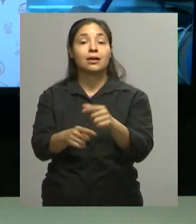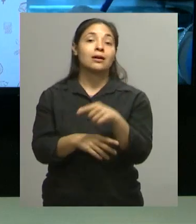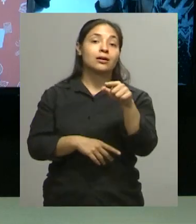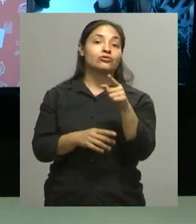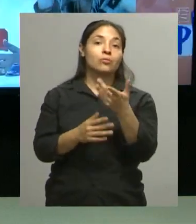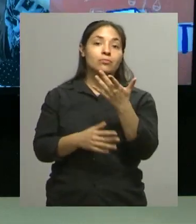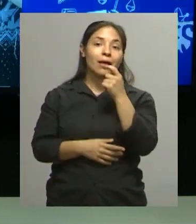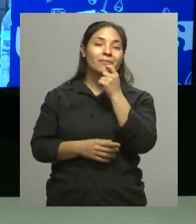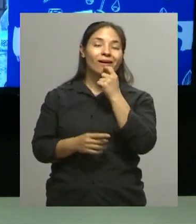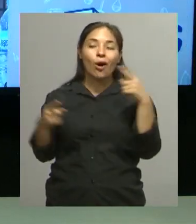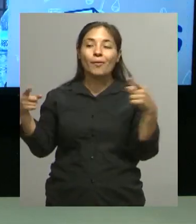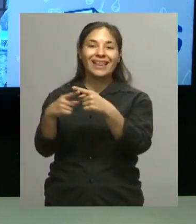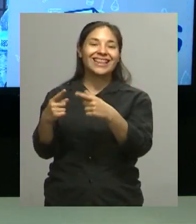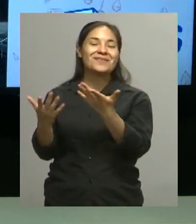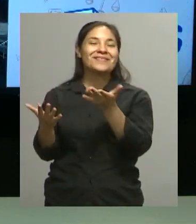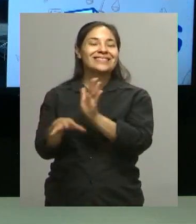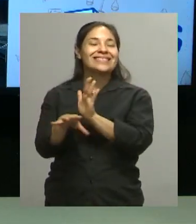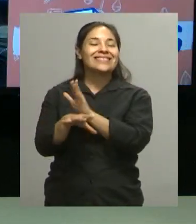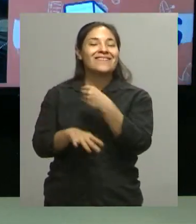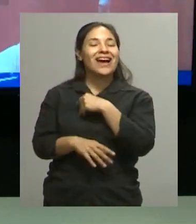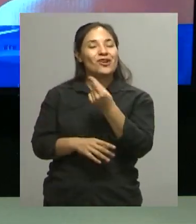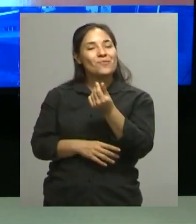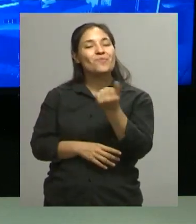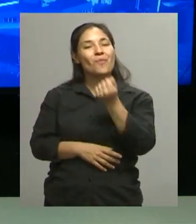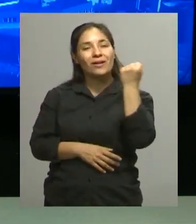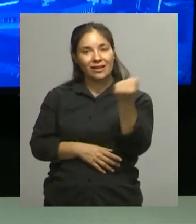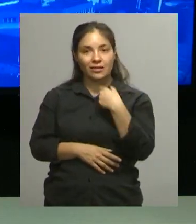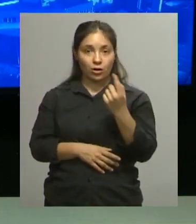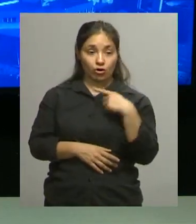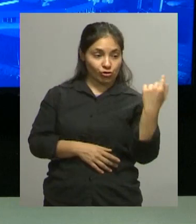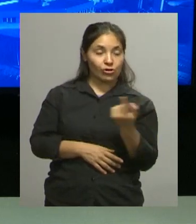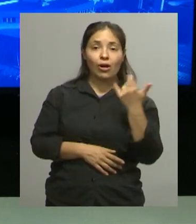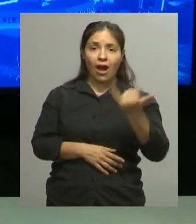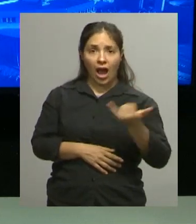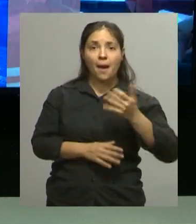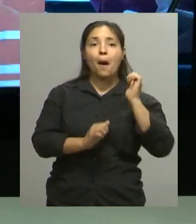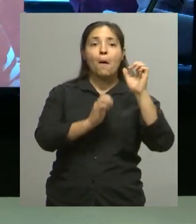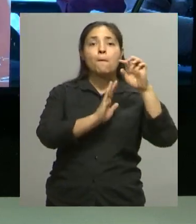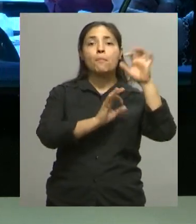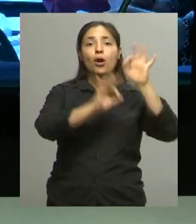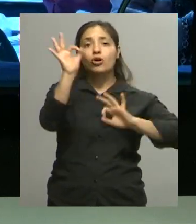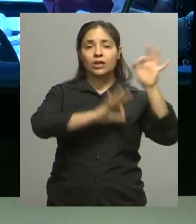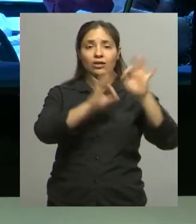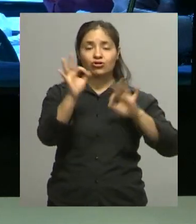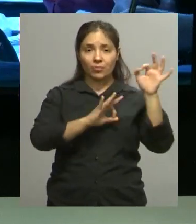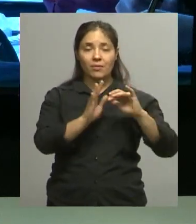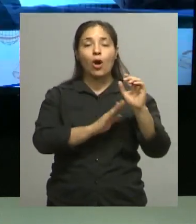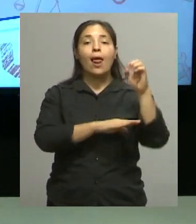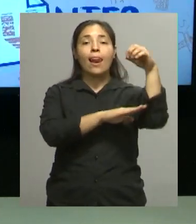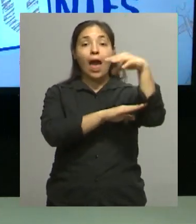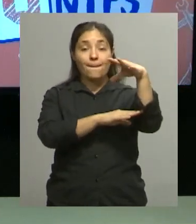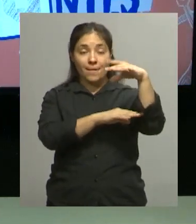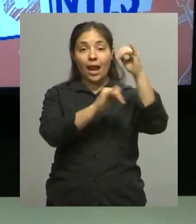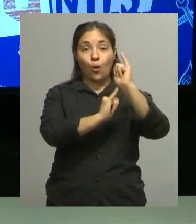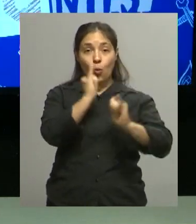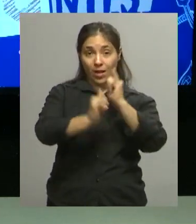objetivo muy digno Y nosotros teníamos este proyecto de la Lámpara Cuento Y desde ese proyecto, trabajando en conjunto con la Radio